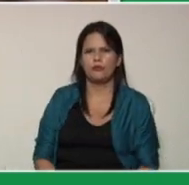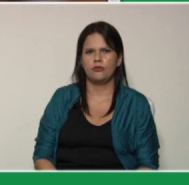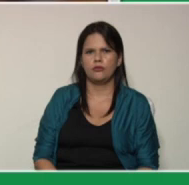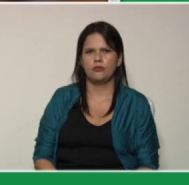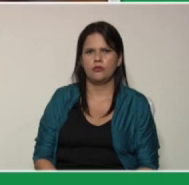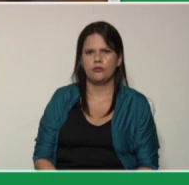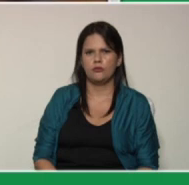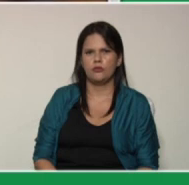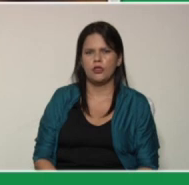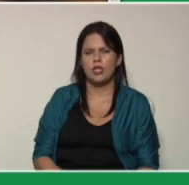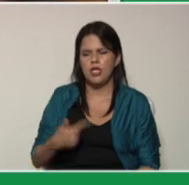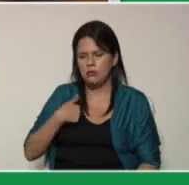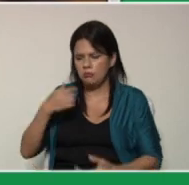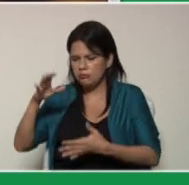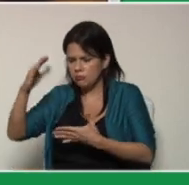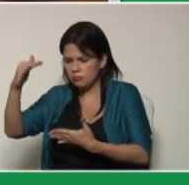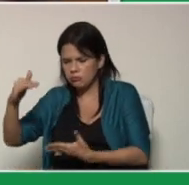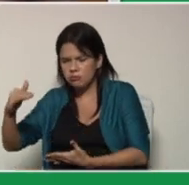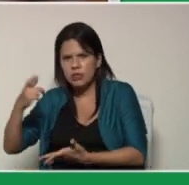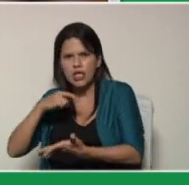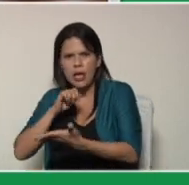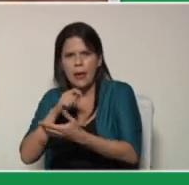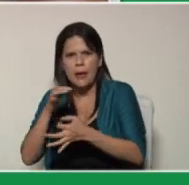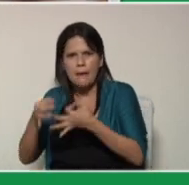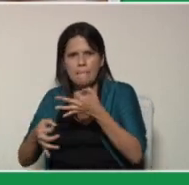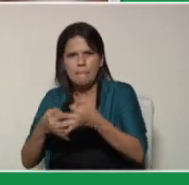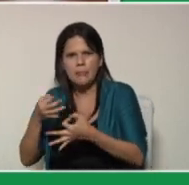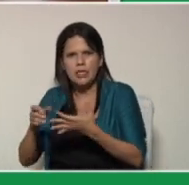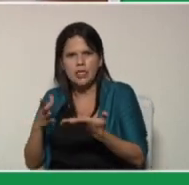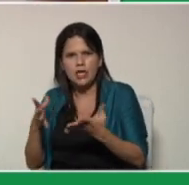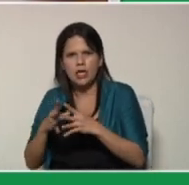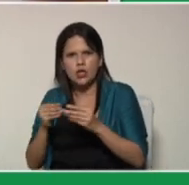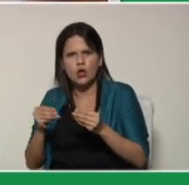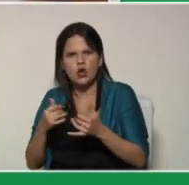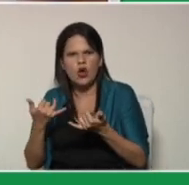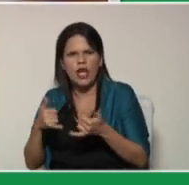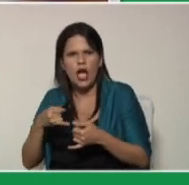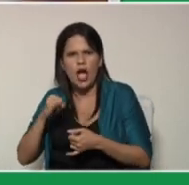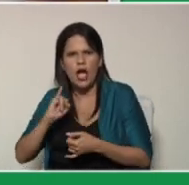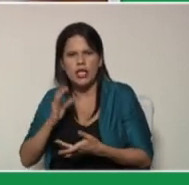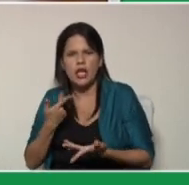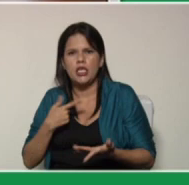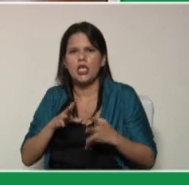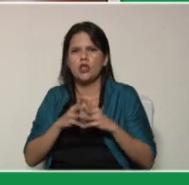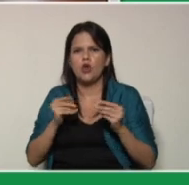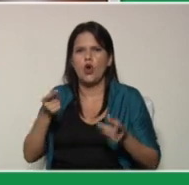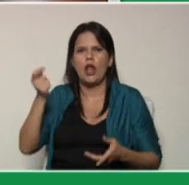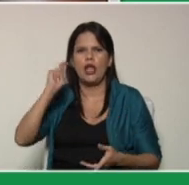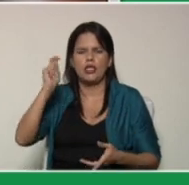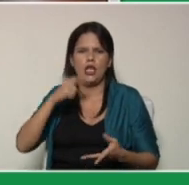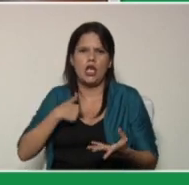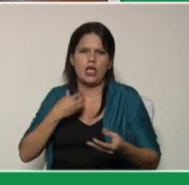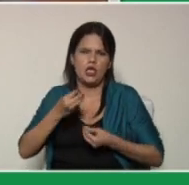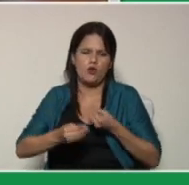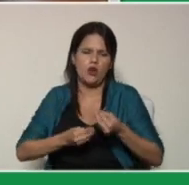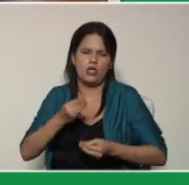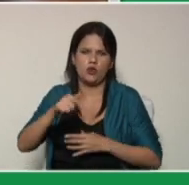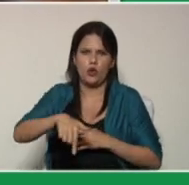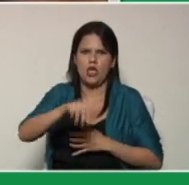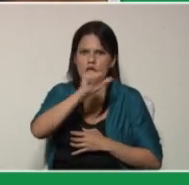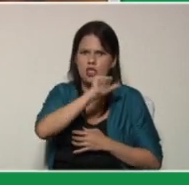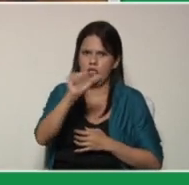la leyenda y aquí están las tareas que he hecho esta semana